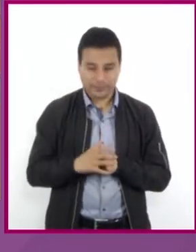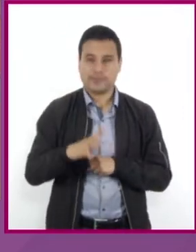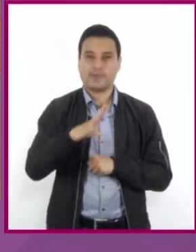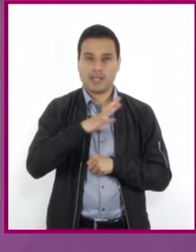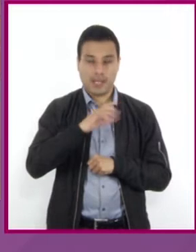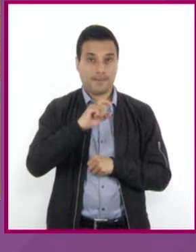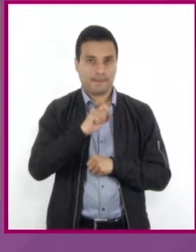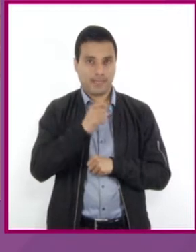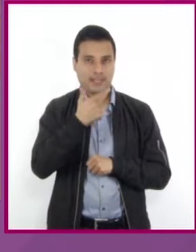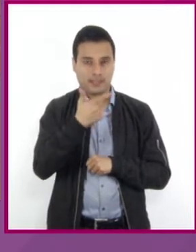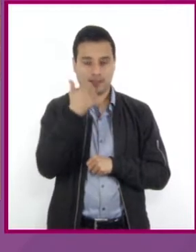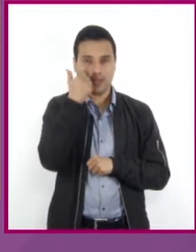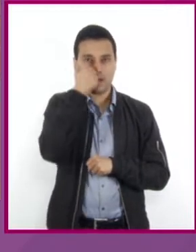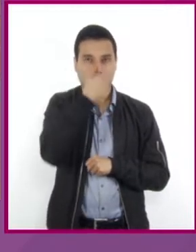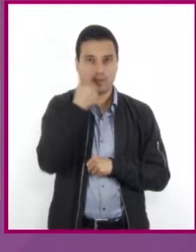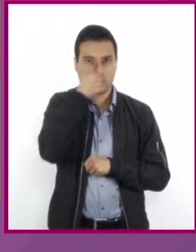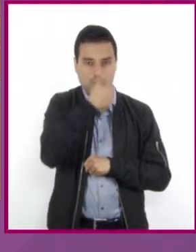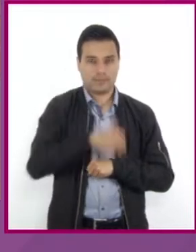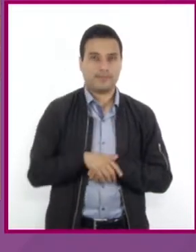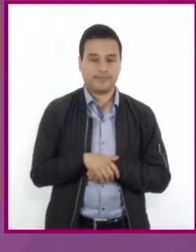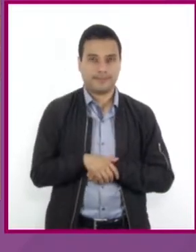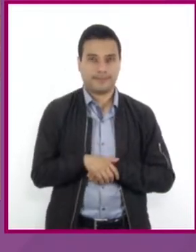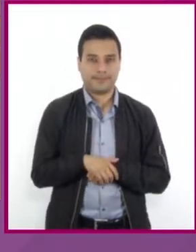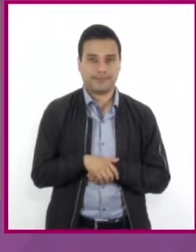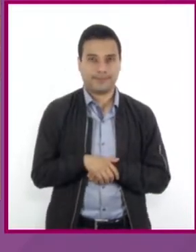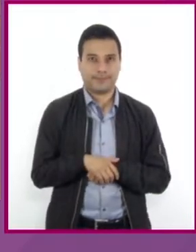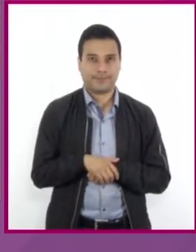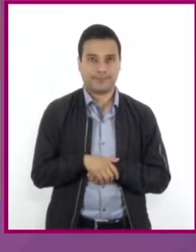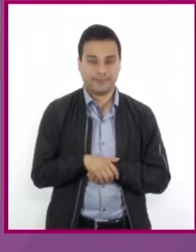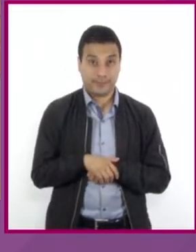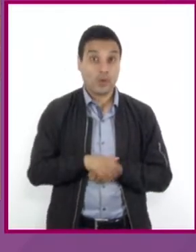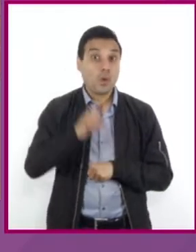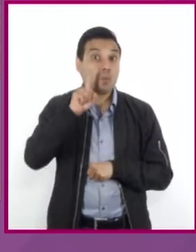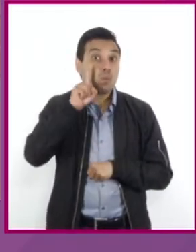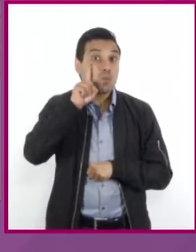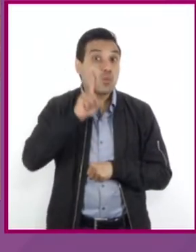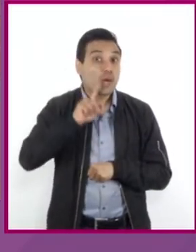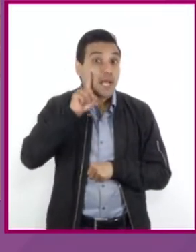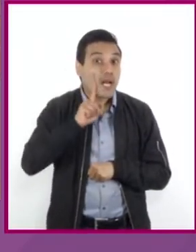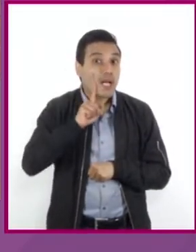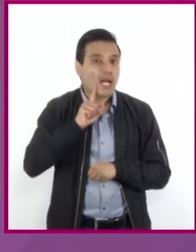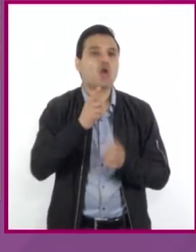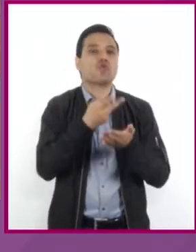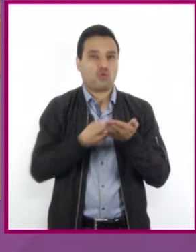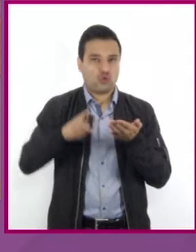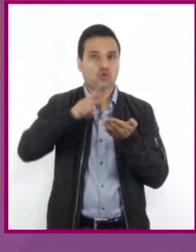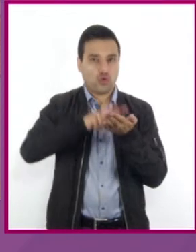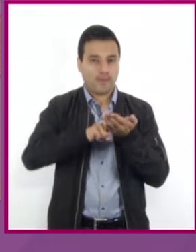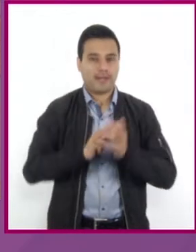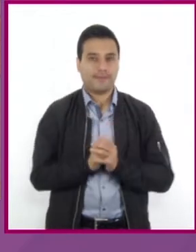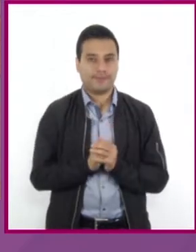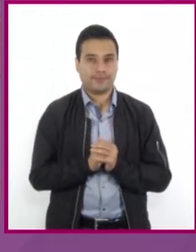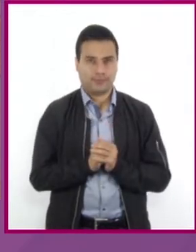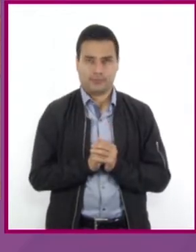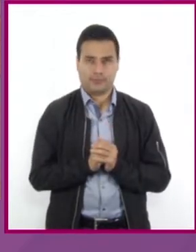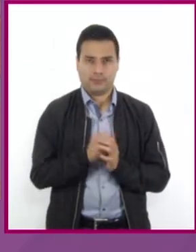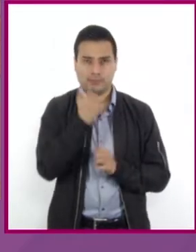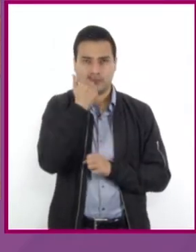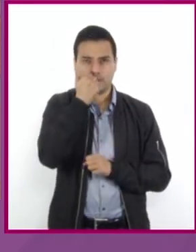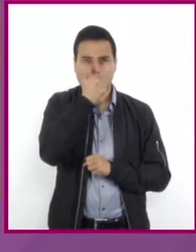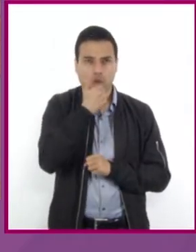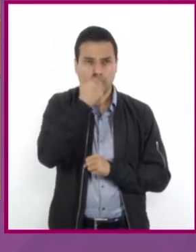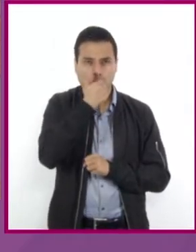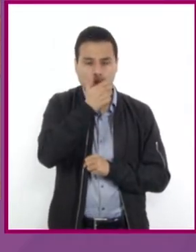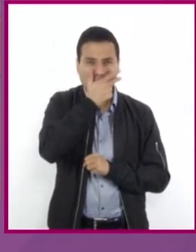27 estudiantes. Habiendo el doble de alumnas que de alumnos, ¿cuántos alumnos y